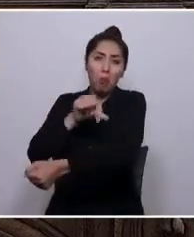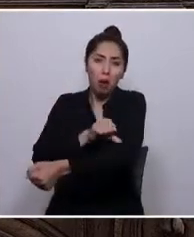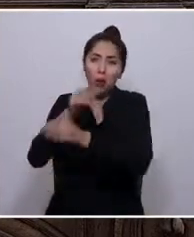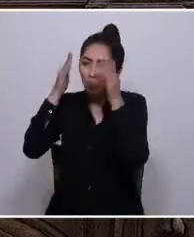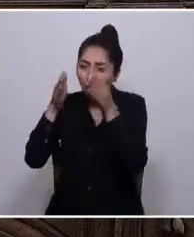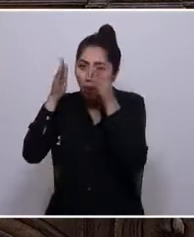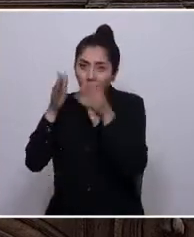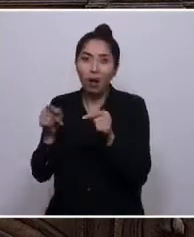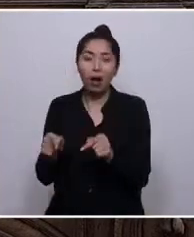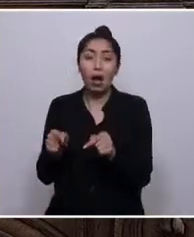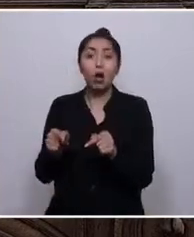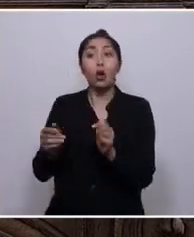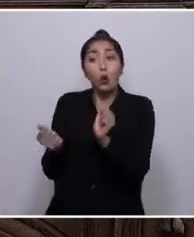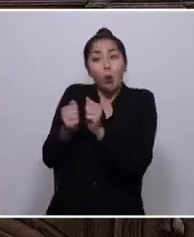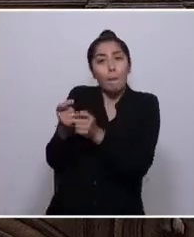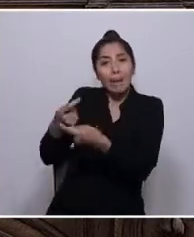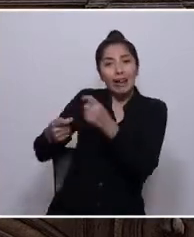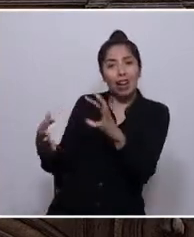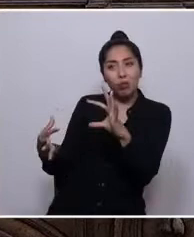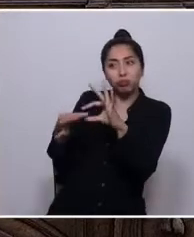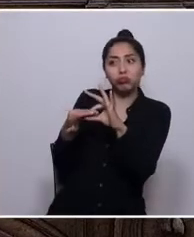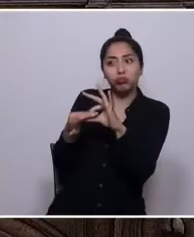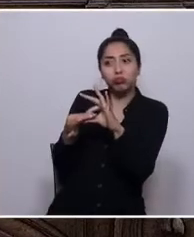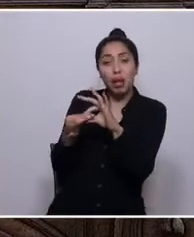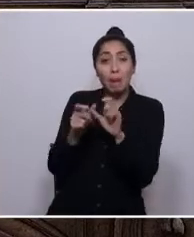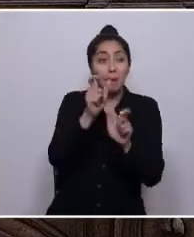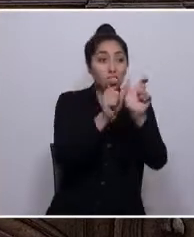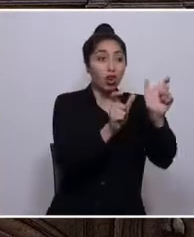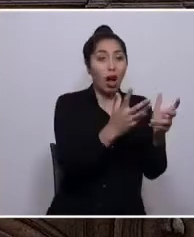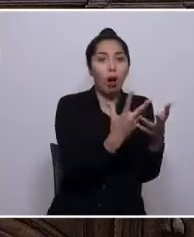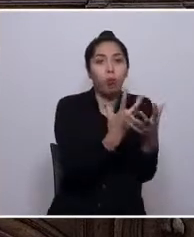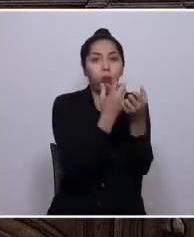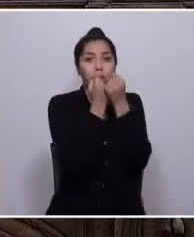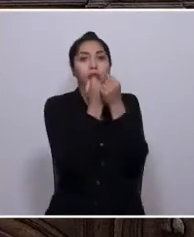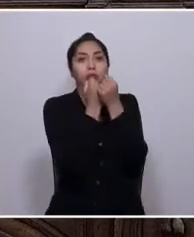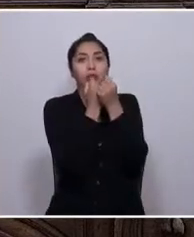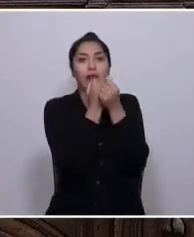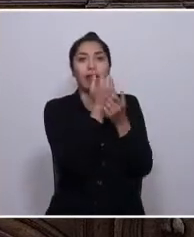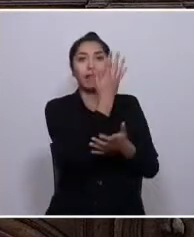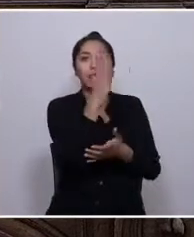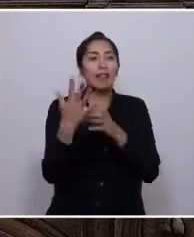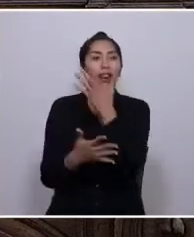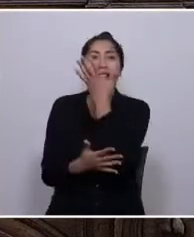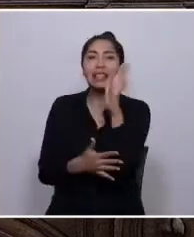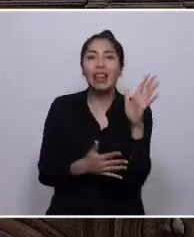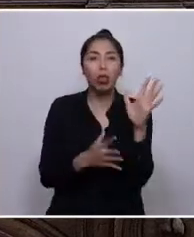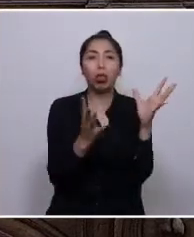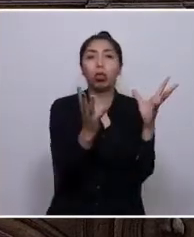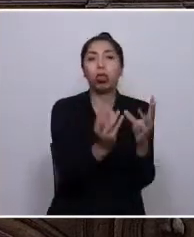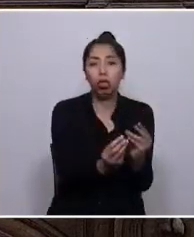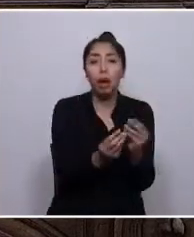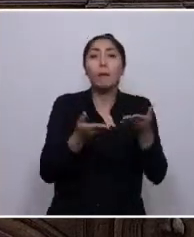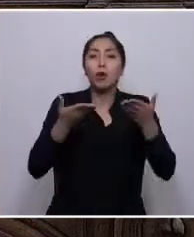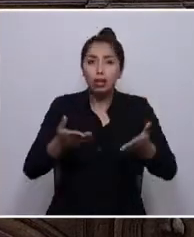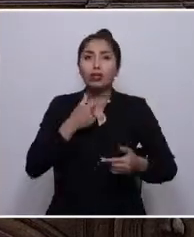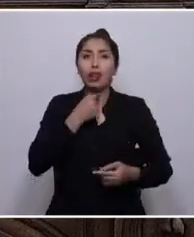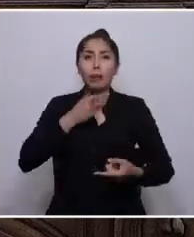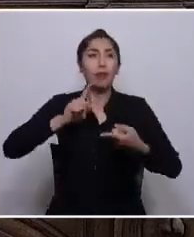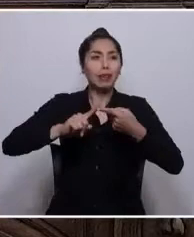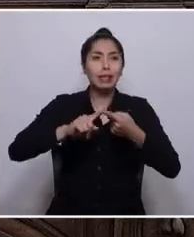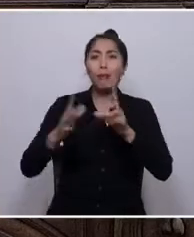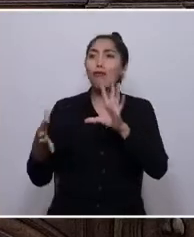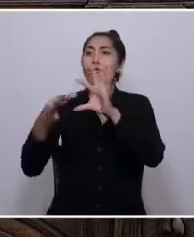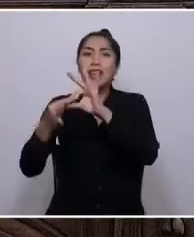mercado han silenciado las voces y la rica biodiversidad. Porque ella, por ello queremos participación vinculante y no